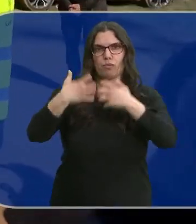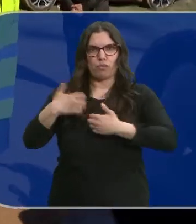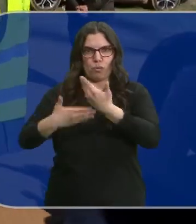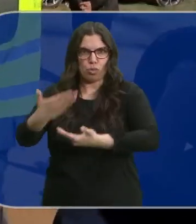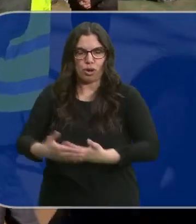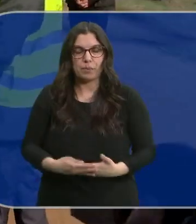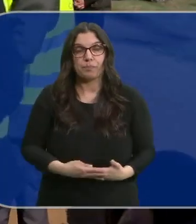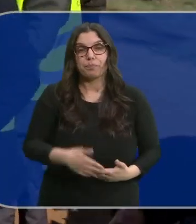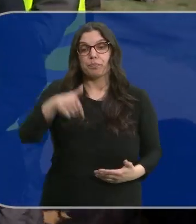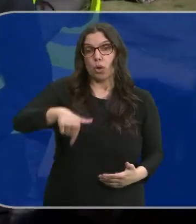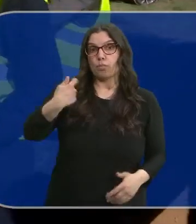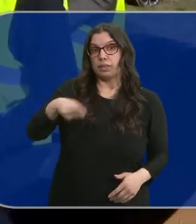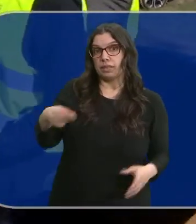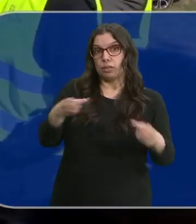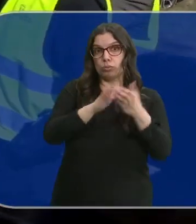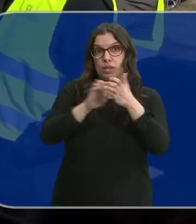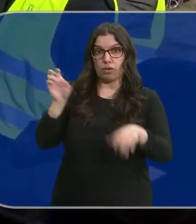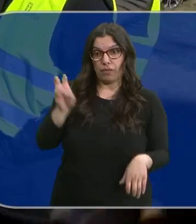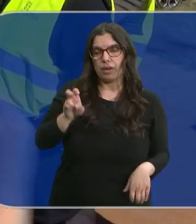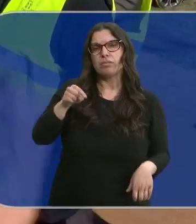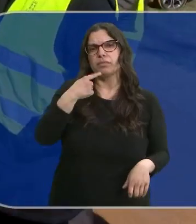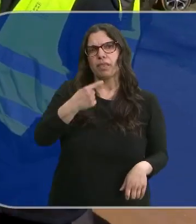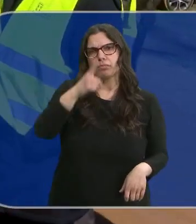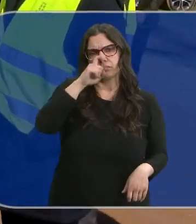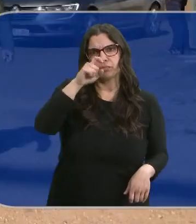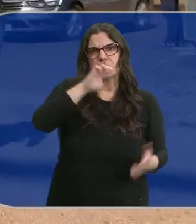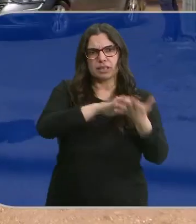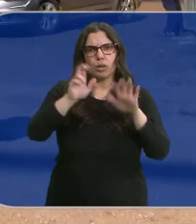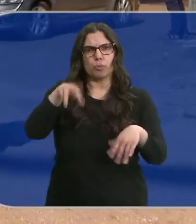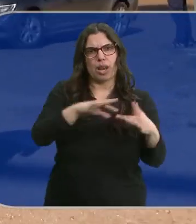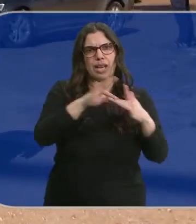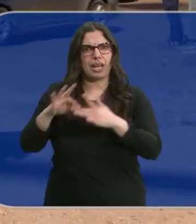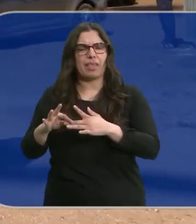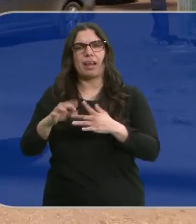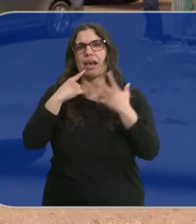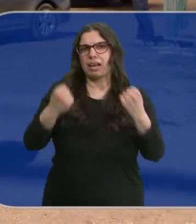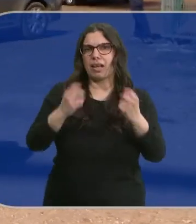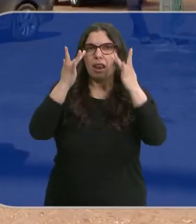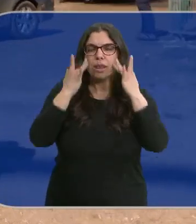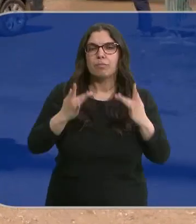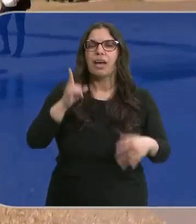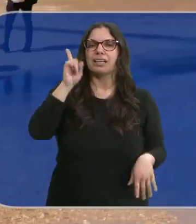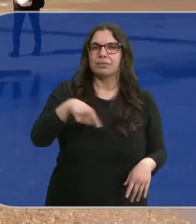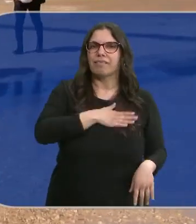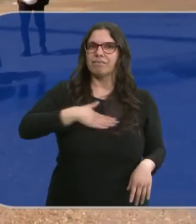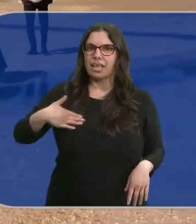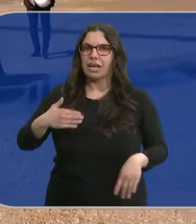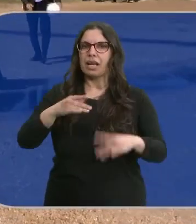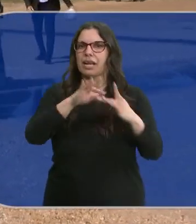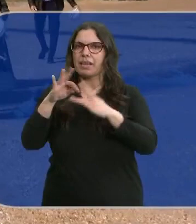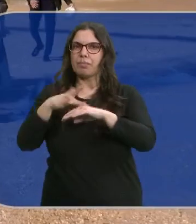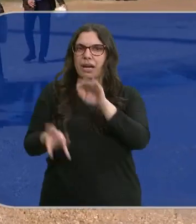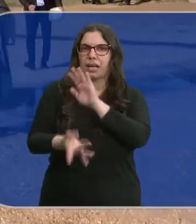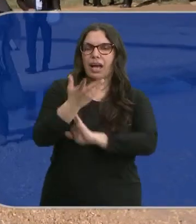funcionamiento. Aquí hoy el presidente de la Junta ha recordado que Castilla y León es líder en energías limpias y que lo quiere ser también en la producción de